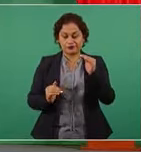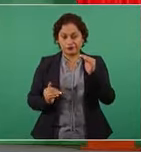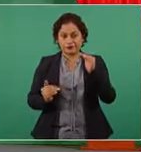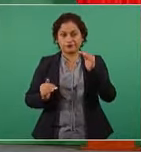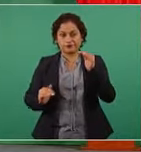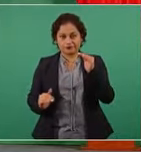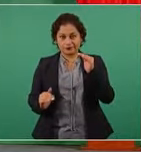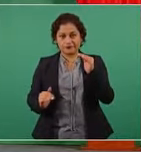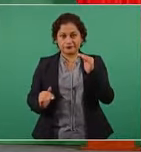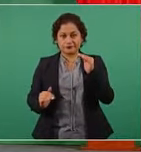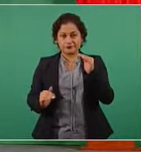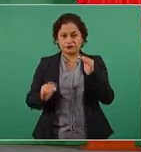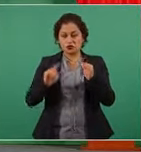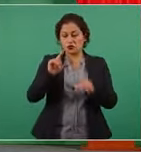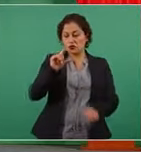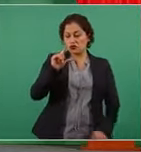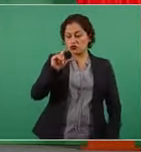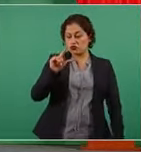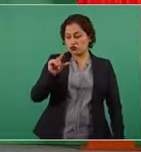Sí, de aquí para acá,